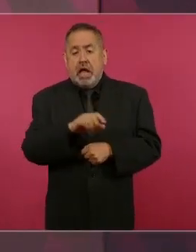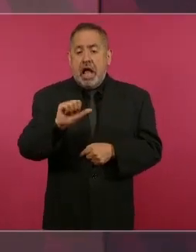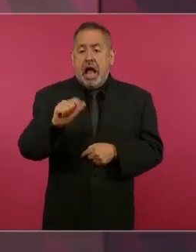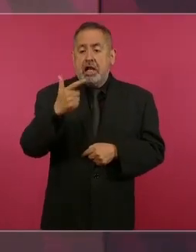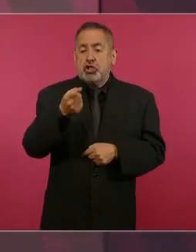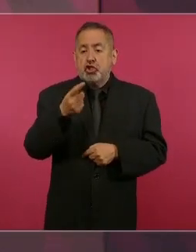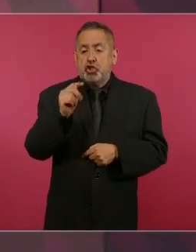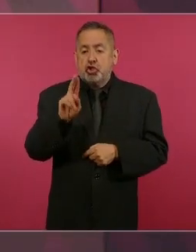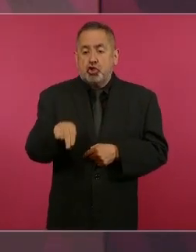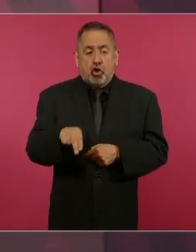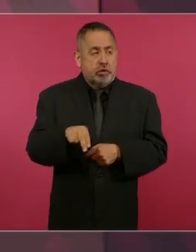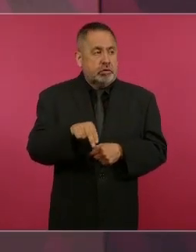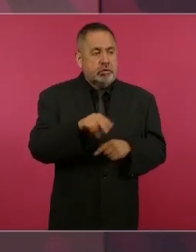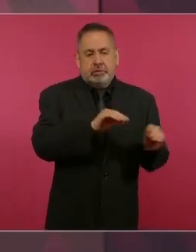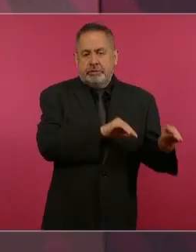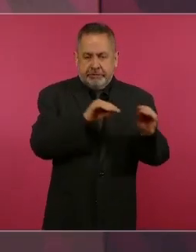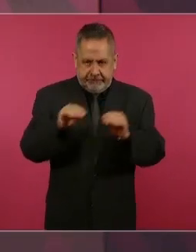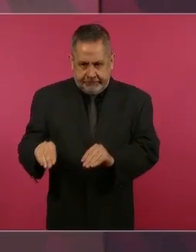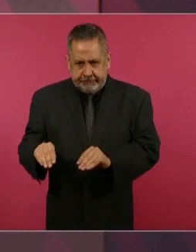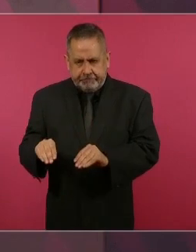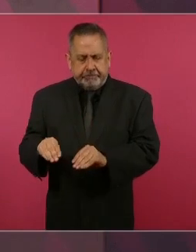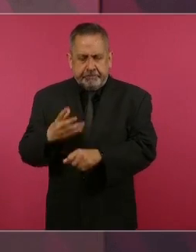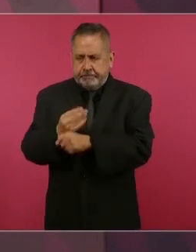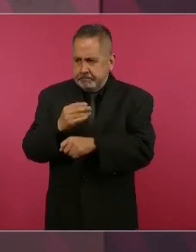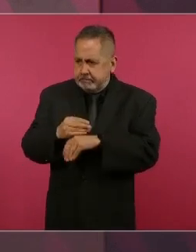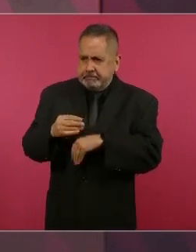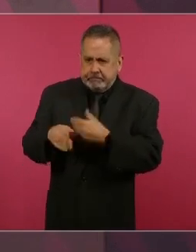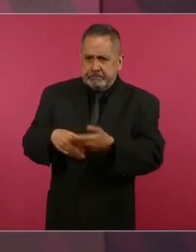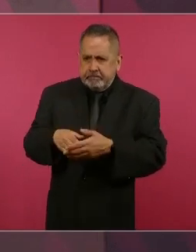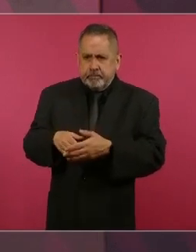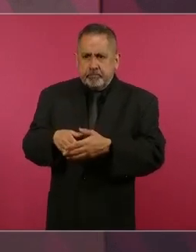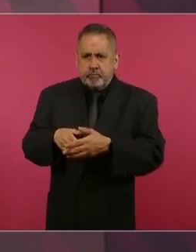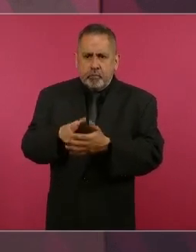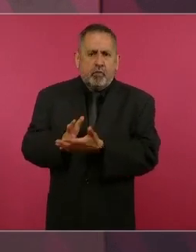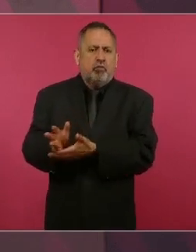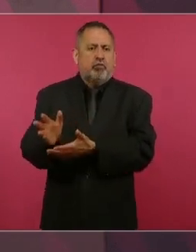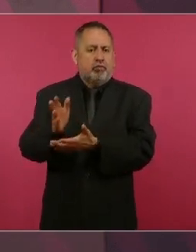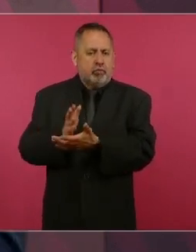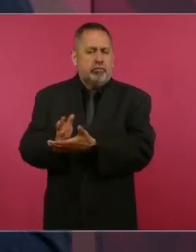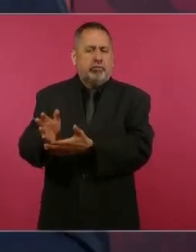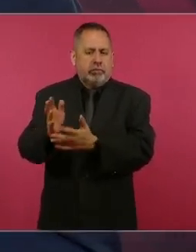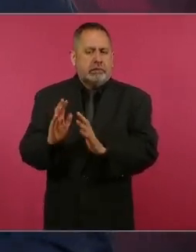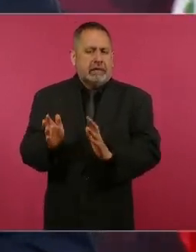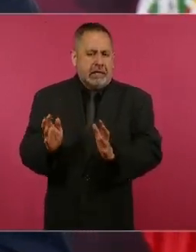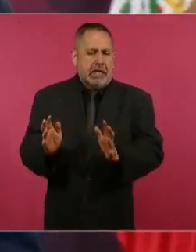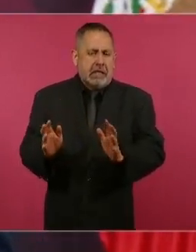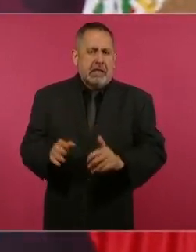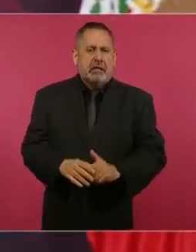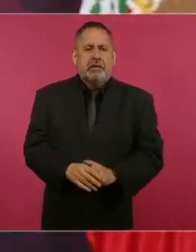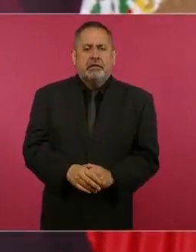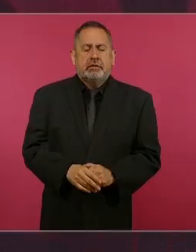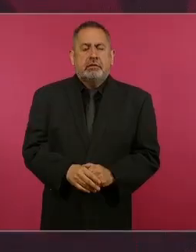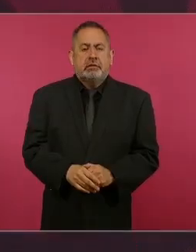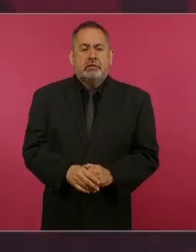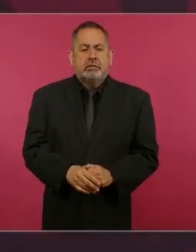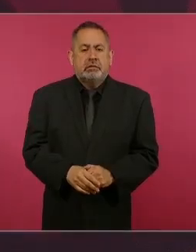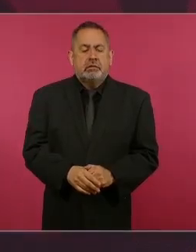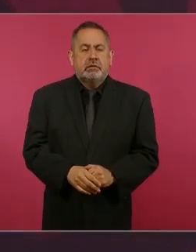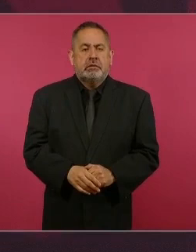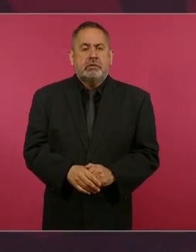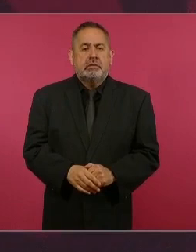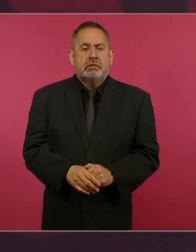pero estamos